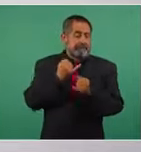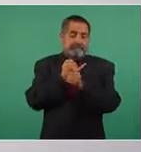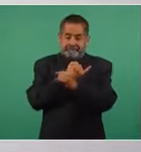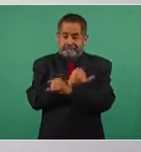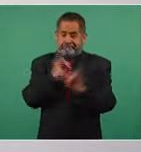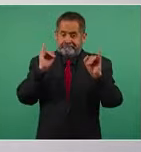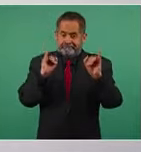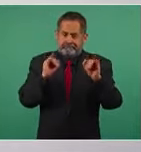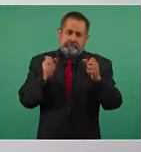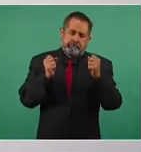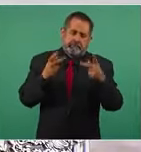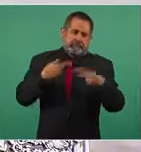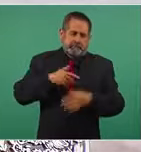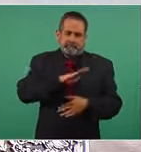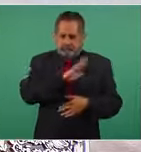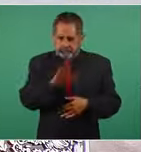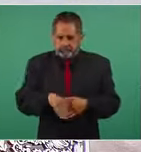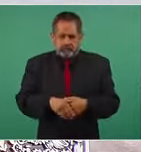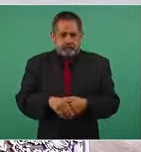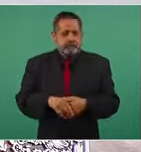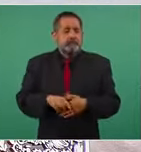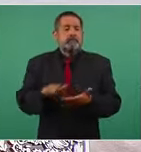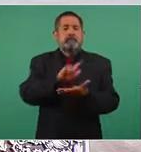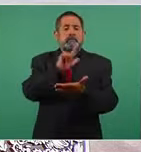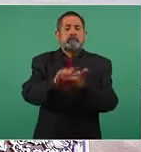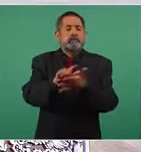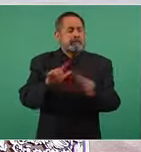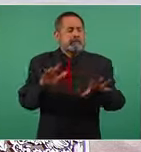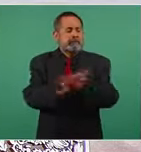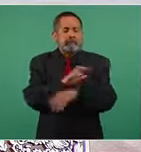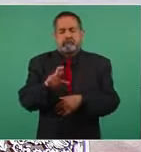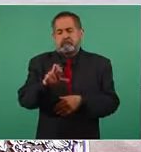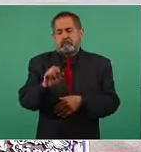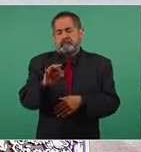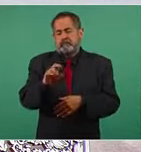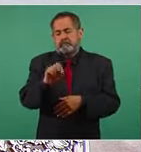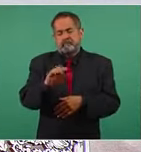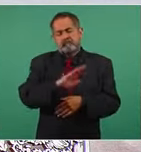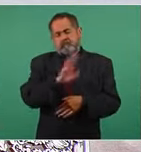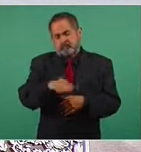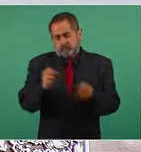muchas vidas la reforma la revolución